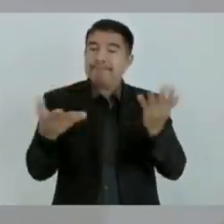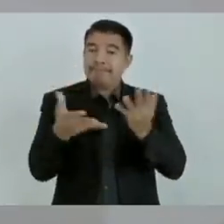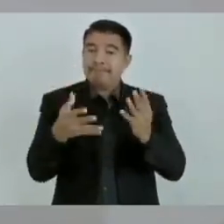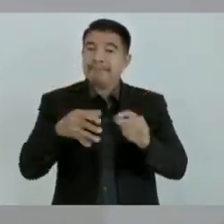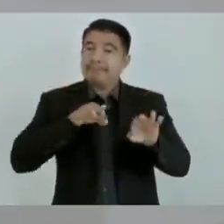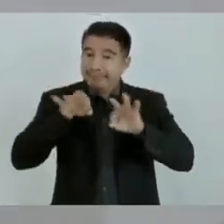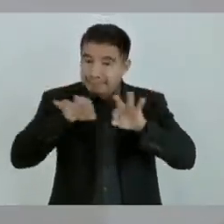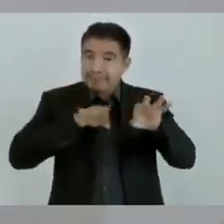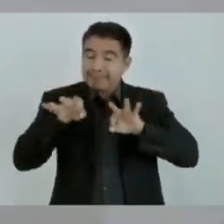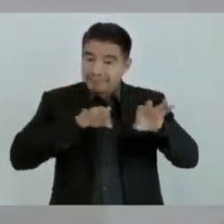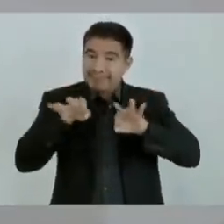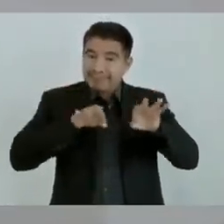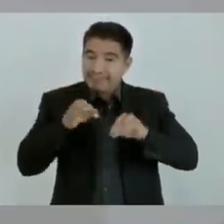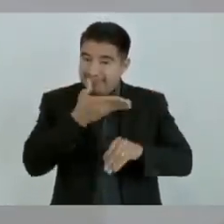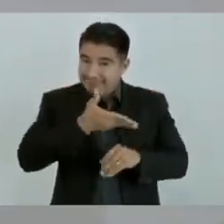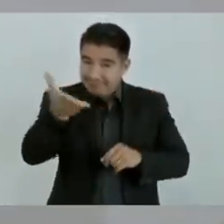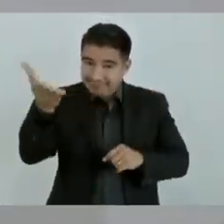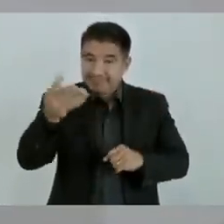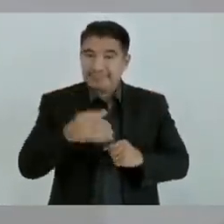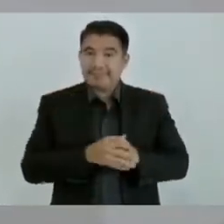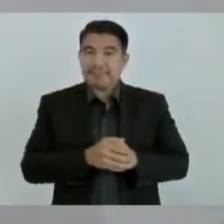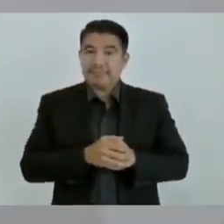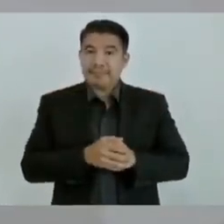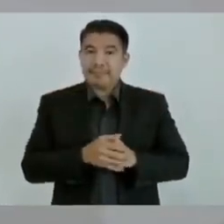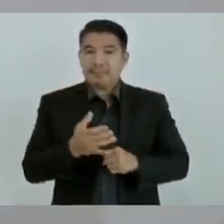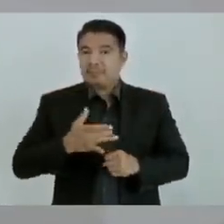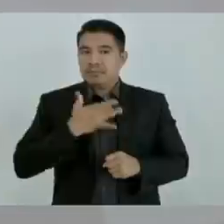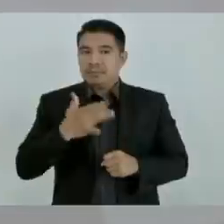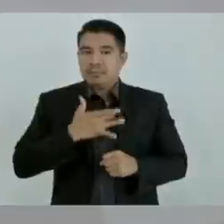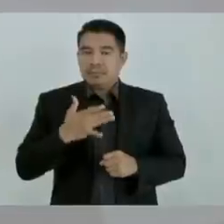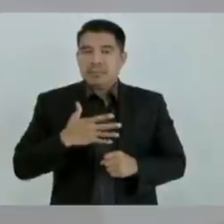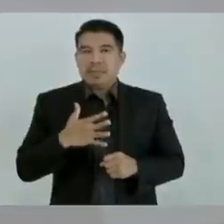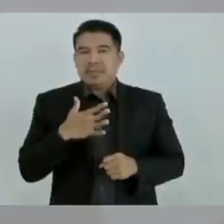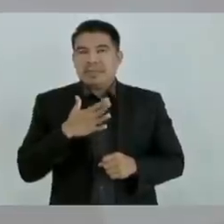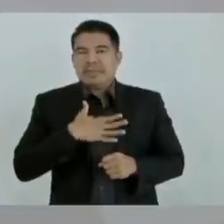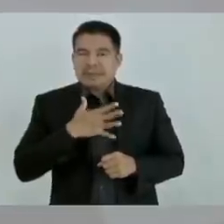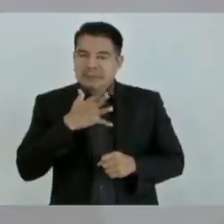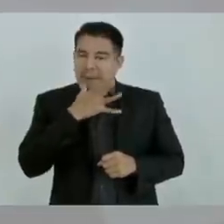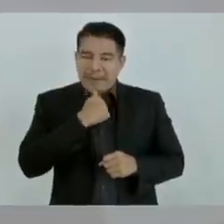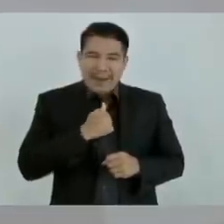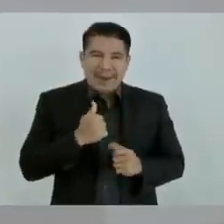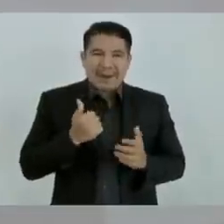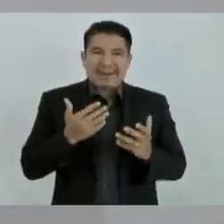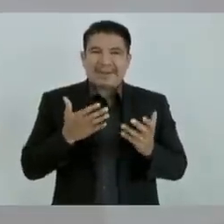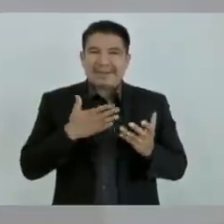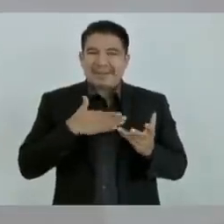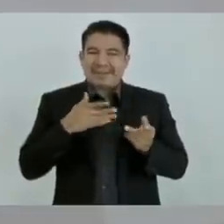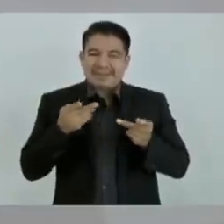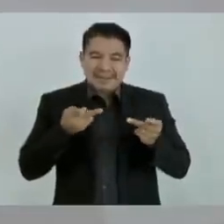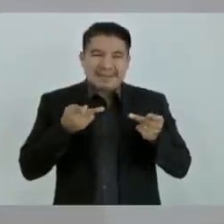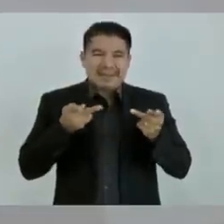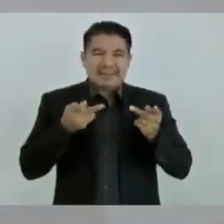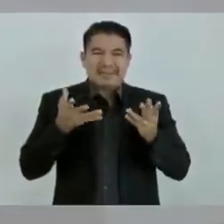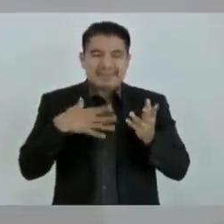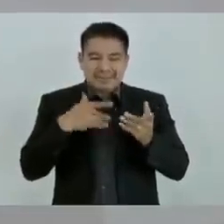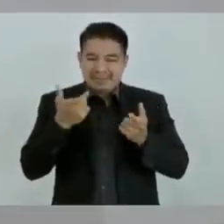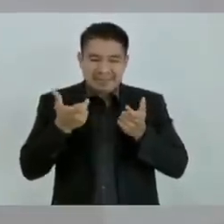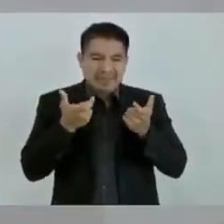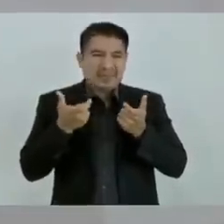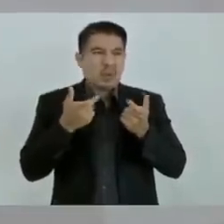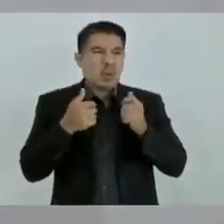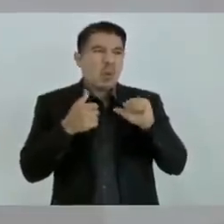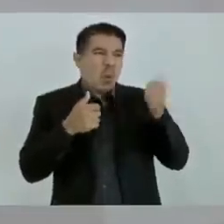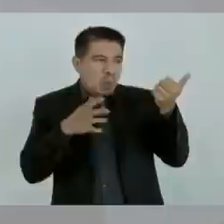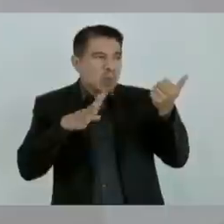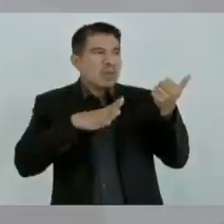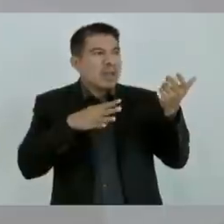considera que no les conviene administrar ese aeropuerto, porque tienen otros